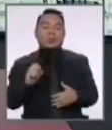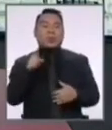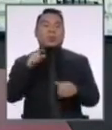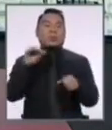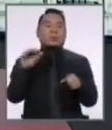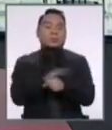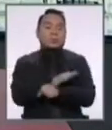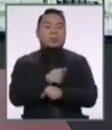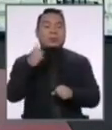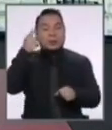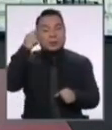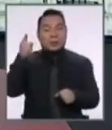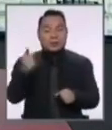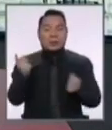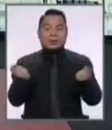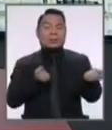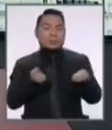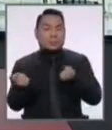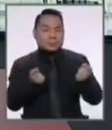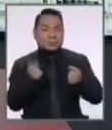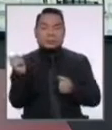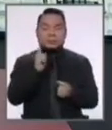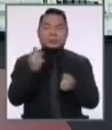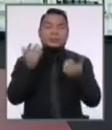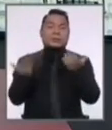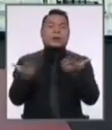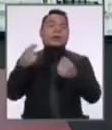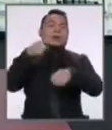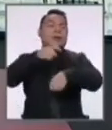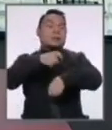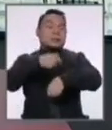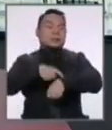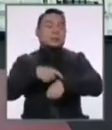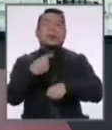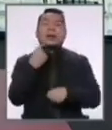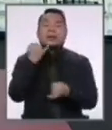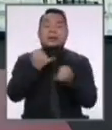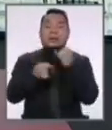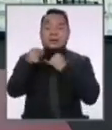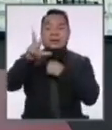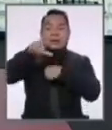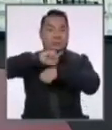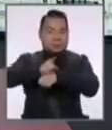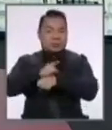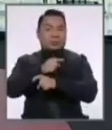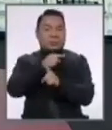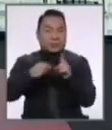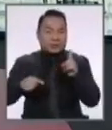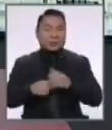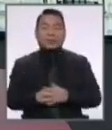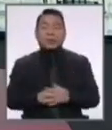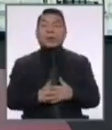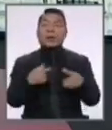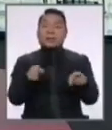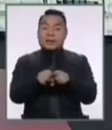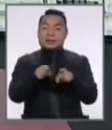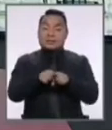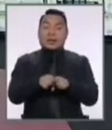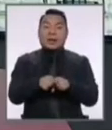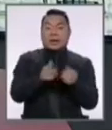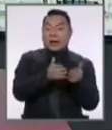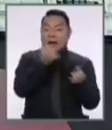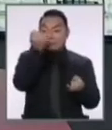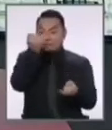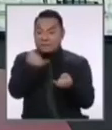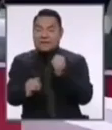completo. La idea es que lo vayan administrando para que no se queden sin tiempo al final de esos 3 minutos y medio. Igual habrá un cierre